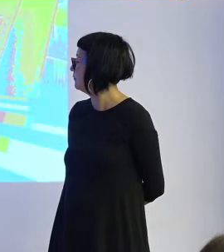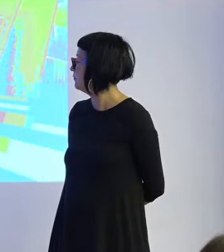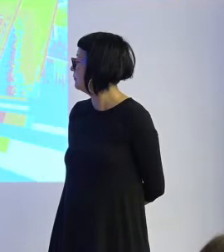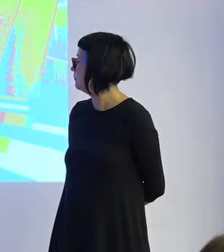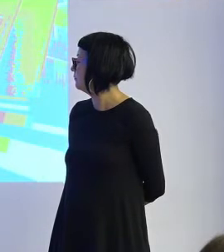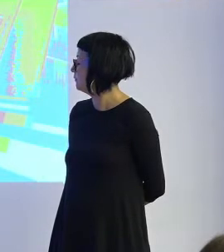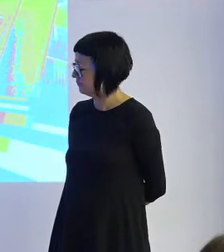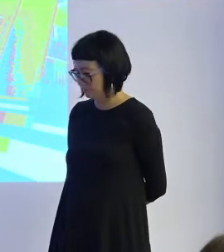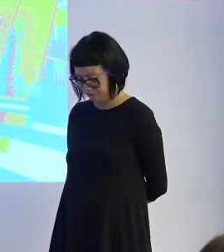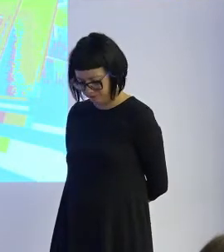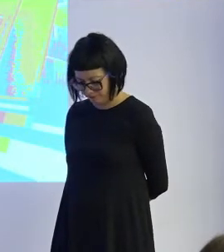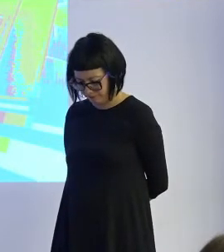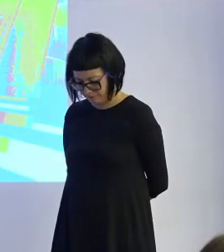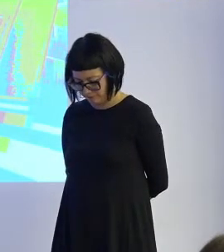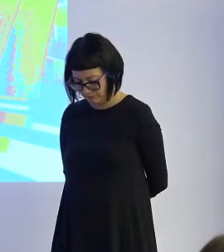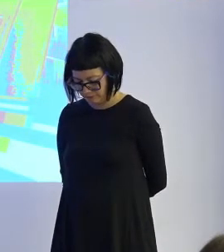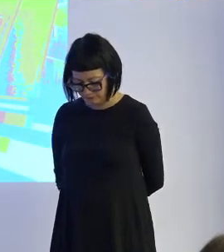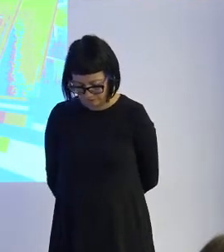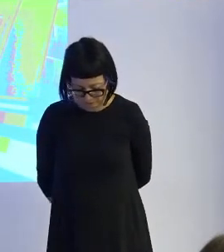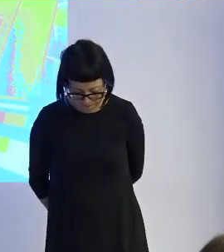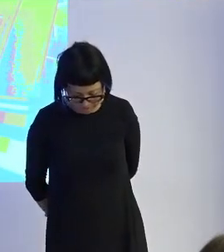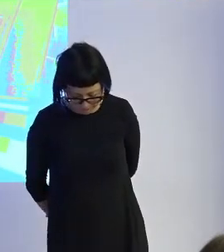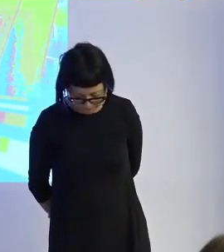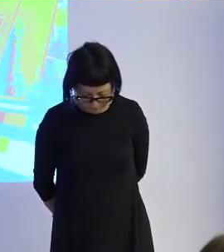propiedades resulta en un mejor standard de vida